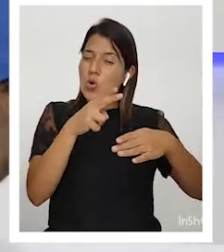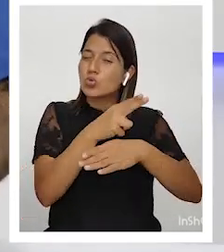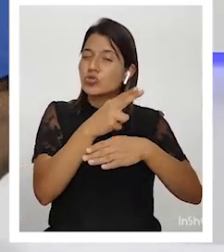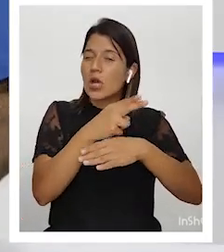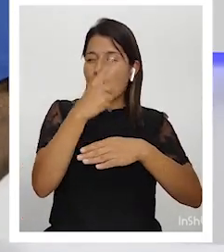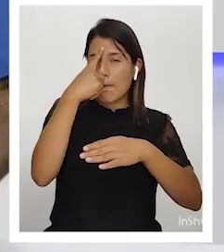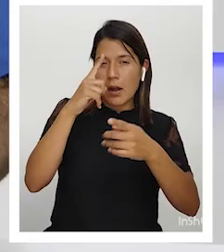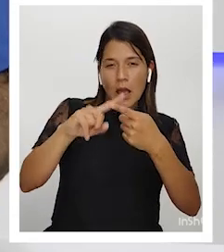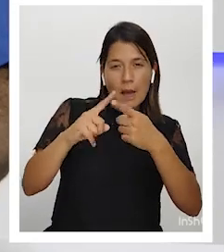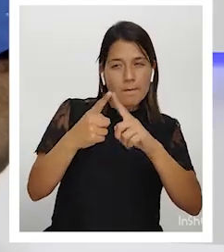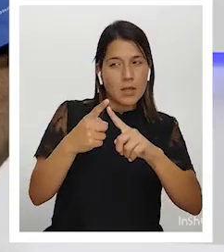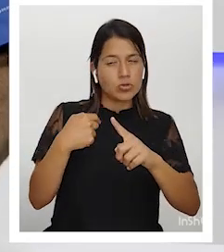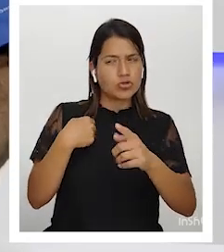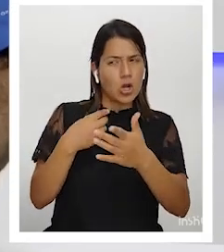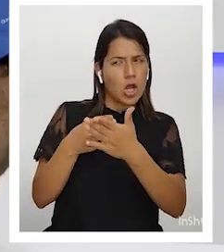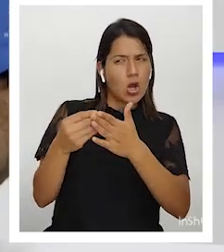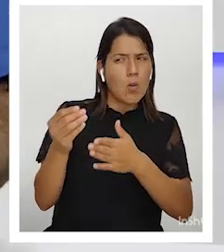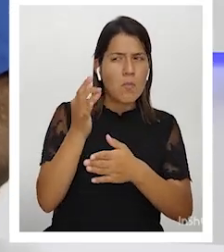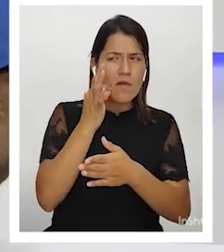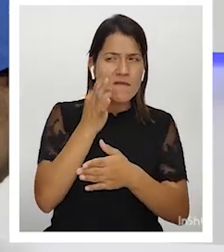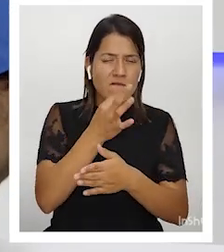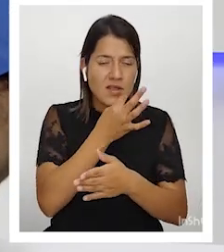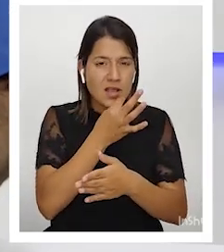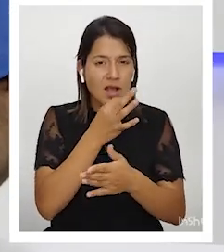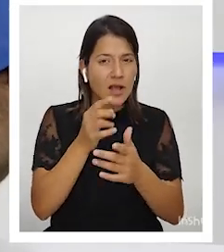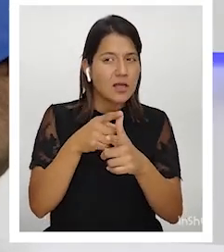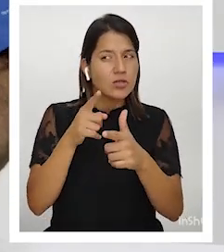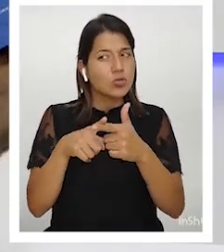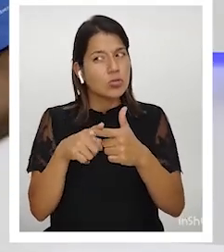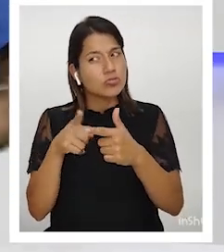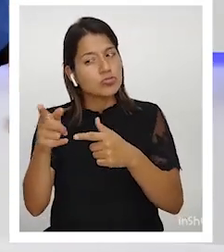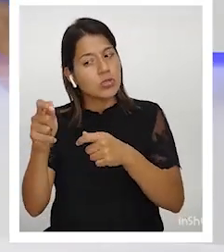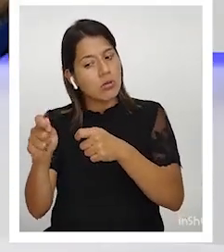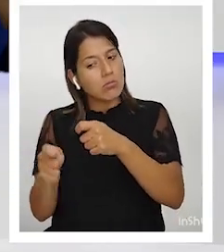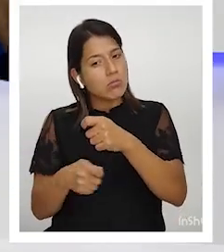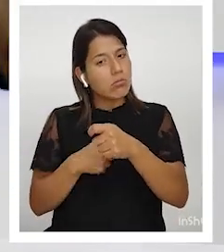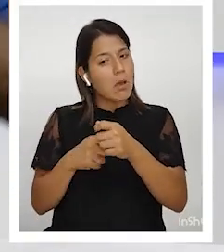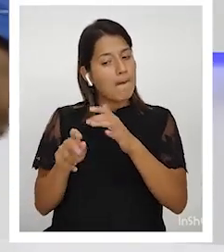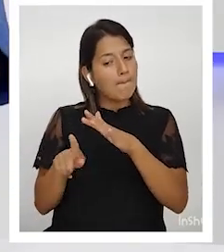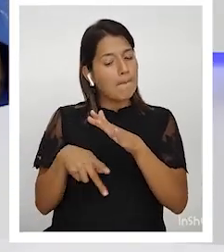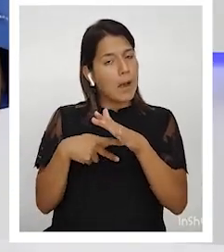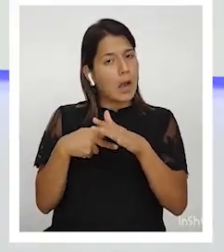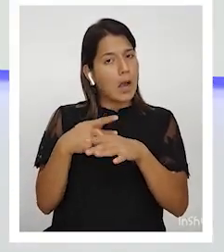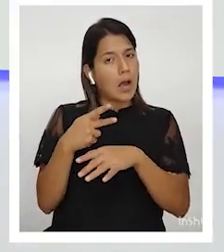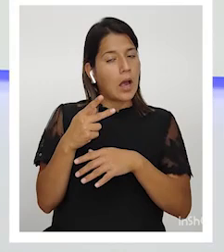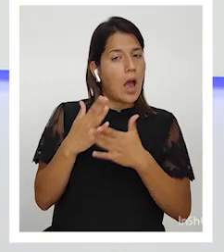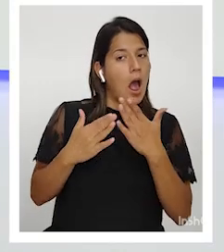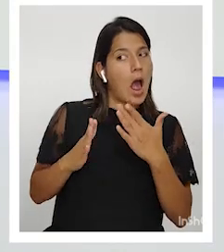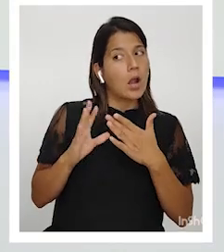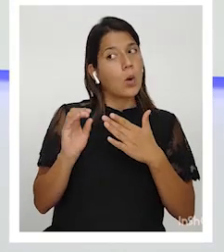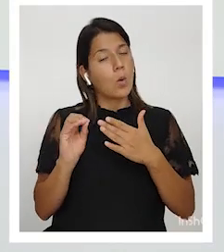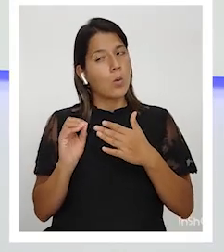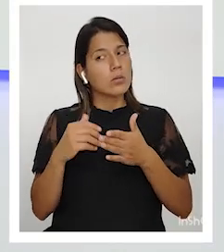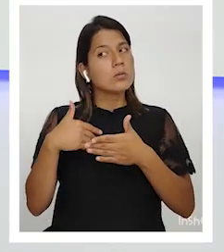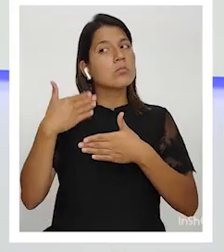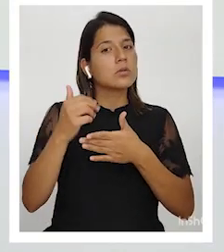Si yo te compro una finca tuya, queda allá en el Quinto del Pirucho y me pasas algo por debajo, o somos amigos.